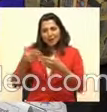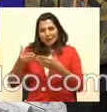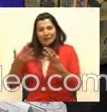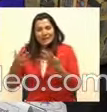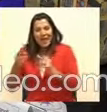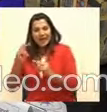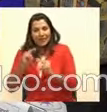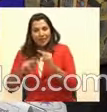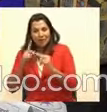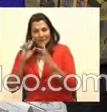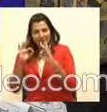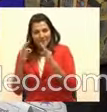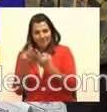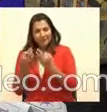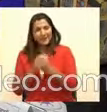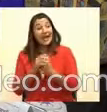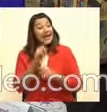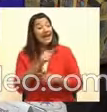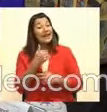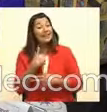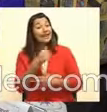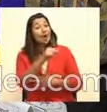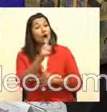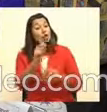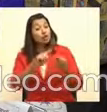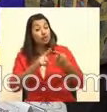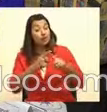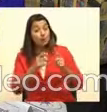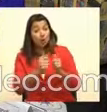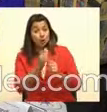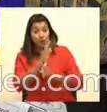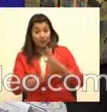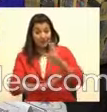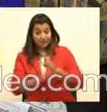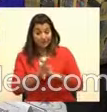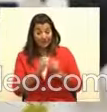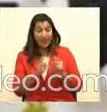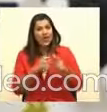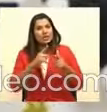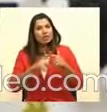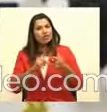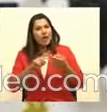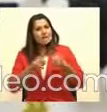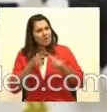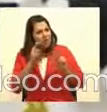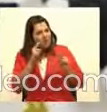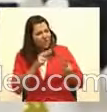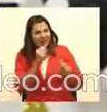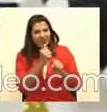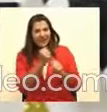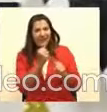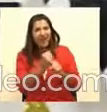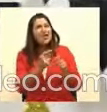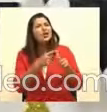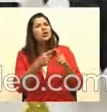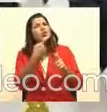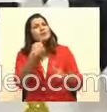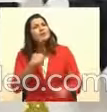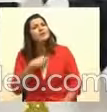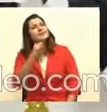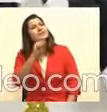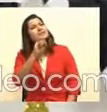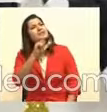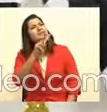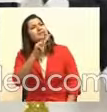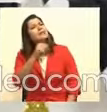otras discapacidades, y al ver a Alfonso trabajando, se han emocionado. Y me dicen, doña Silvia, ¿usted cuándo nos enseña a hacer